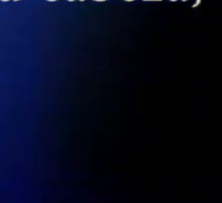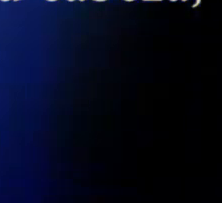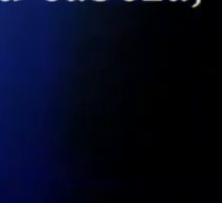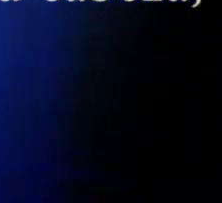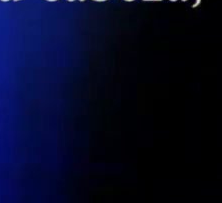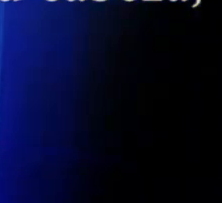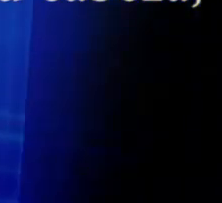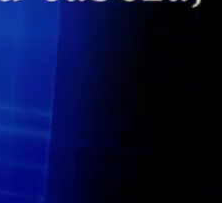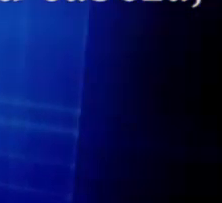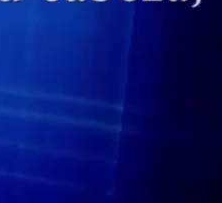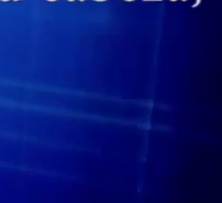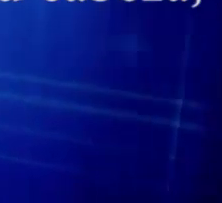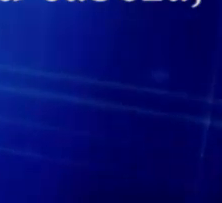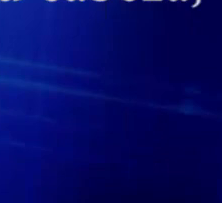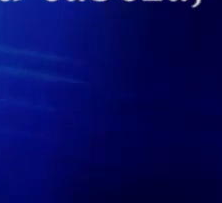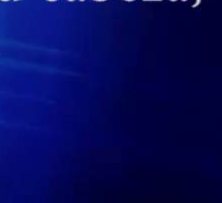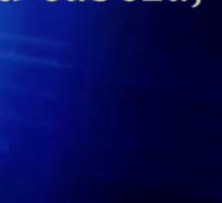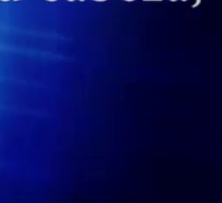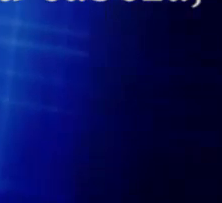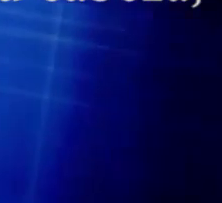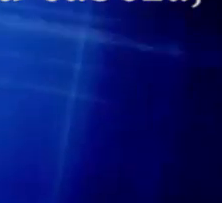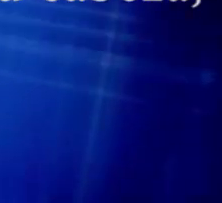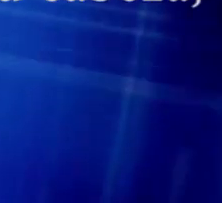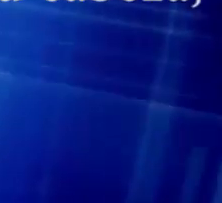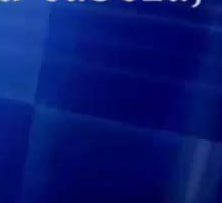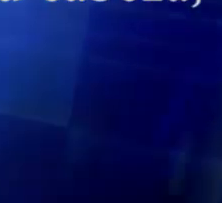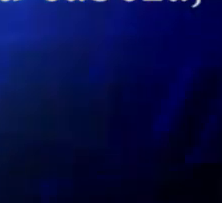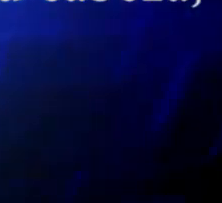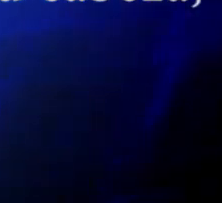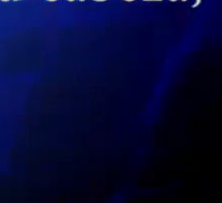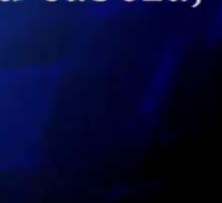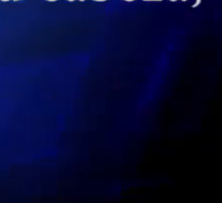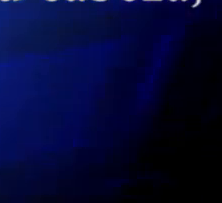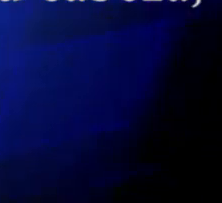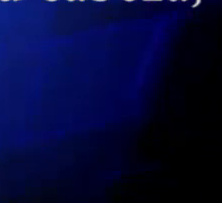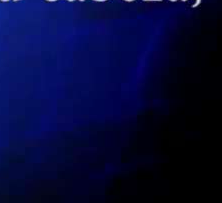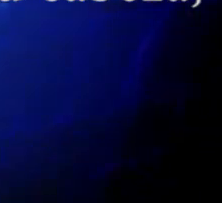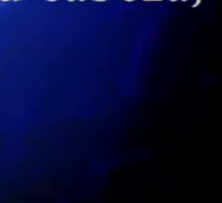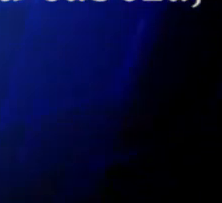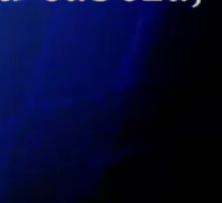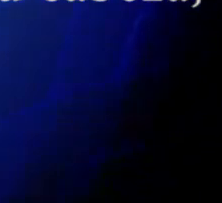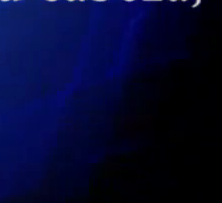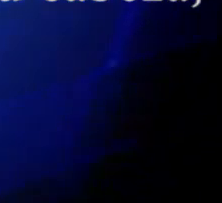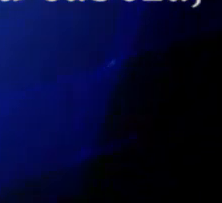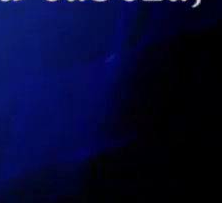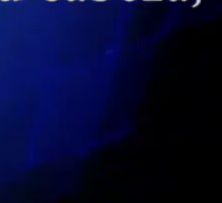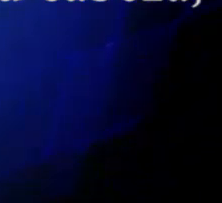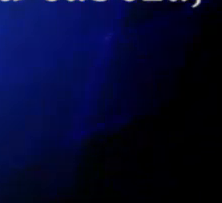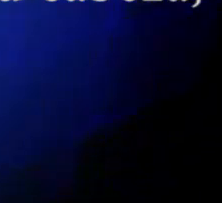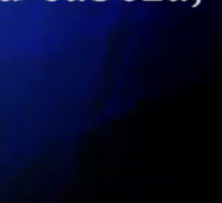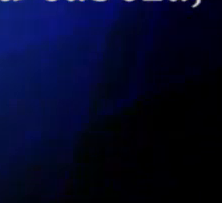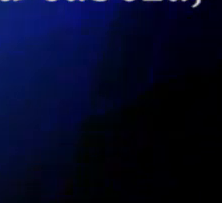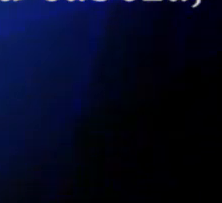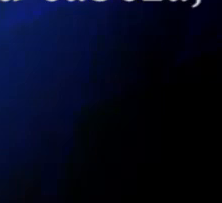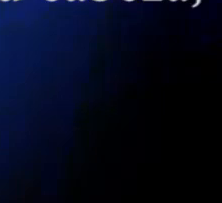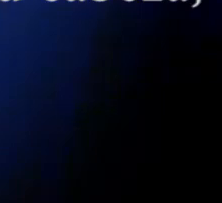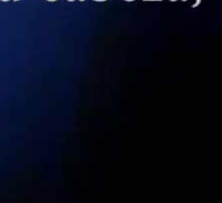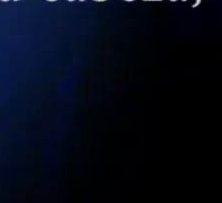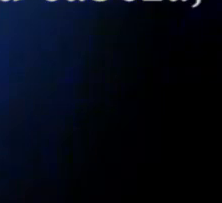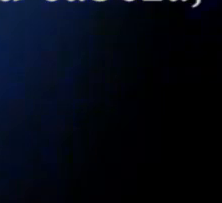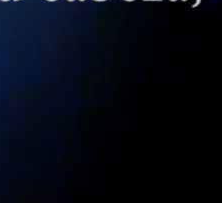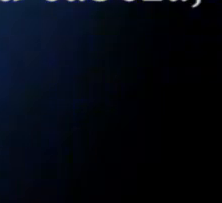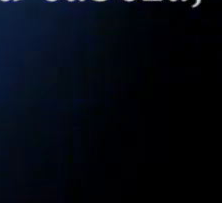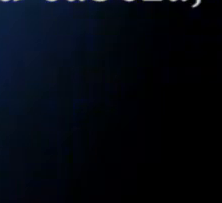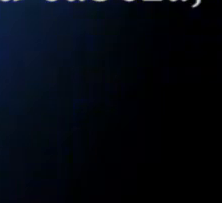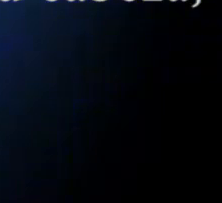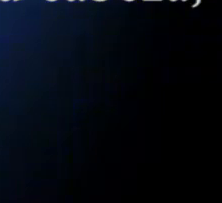Y coronada De doce estrellas Sobre su cabeza Mire como está vestida Pero recuérdense Que